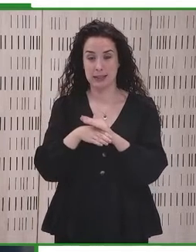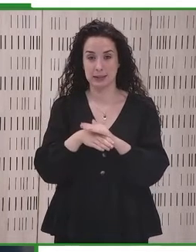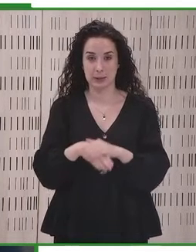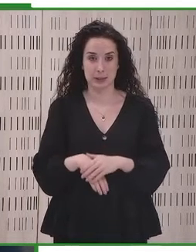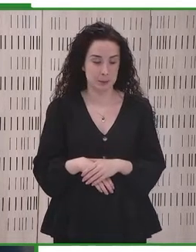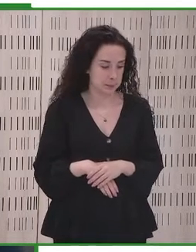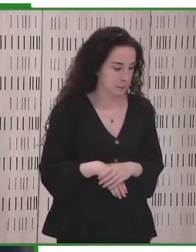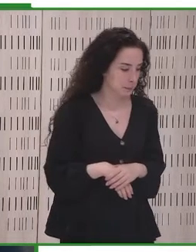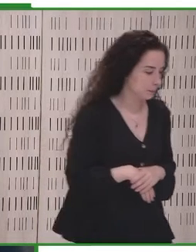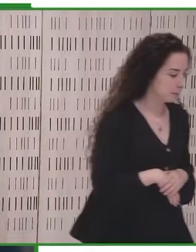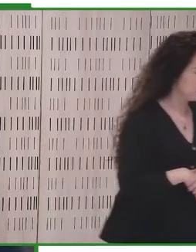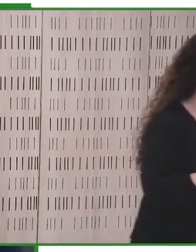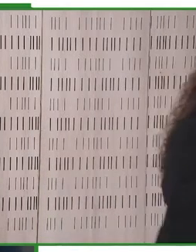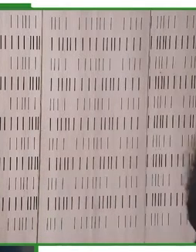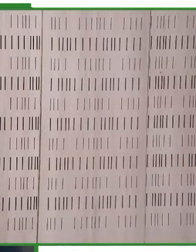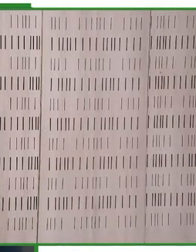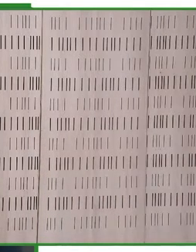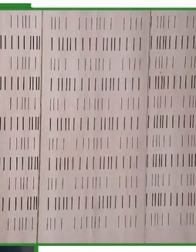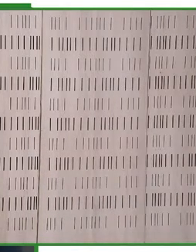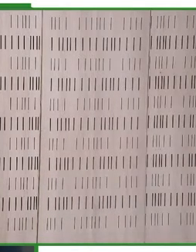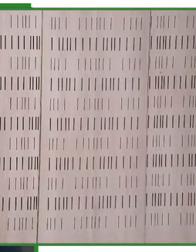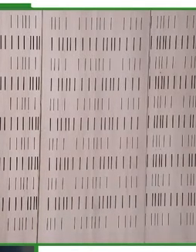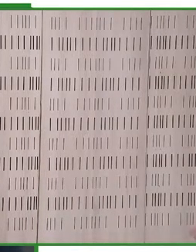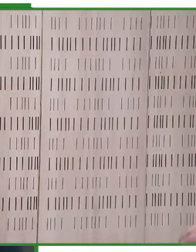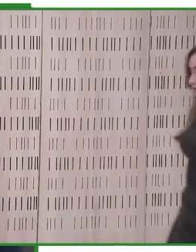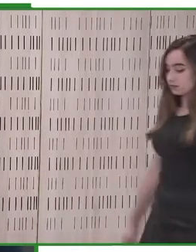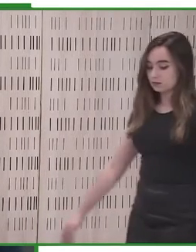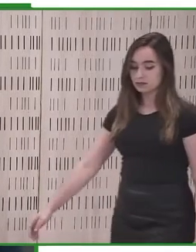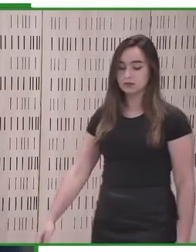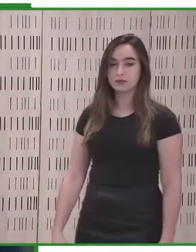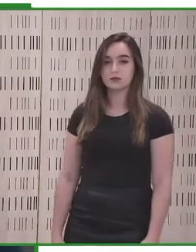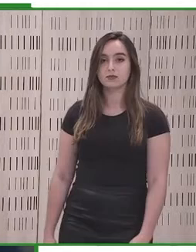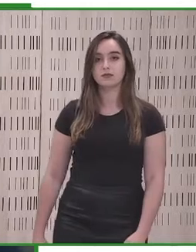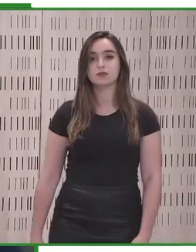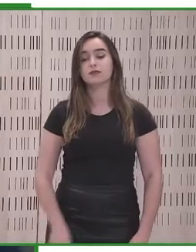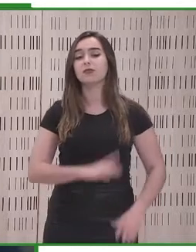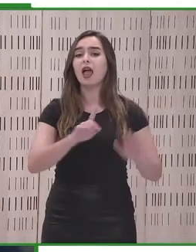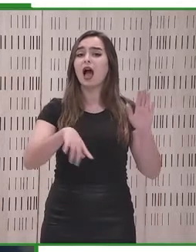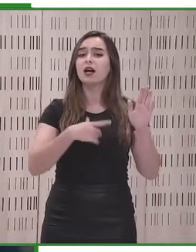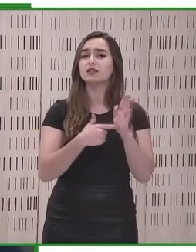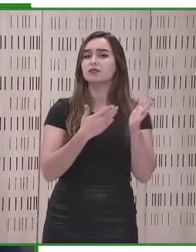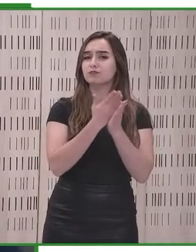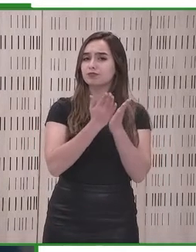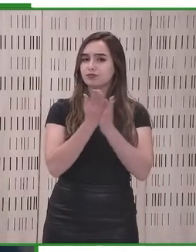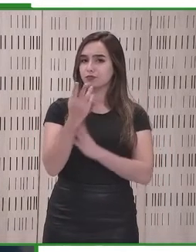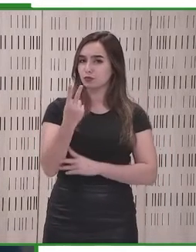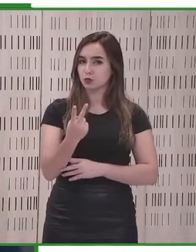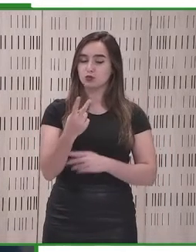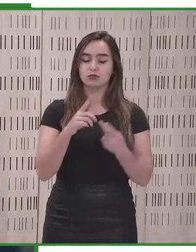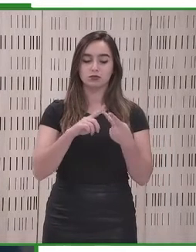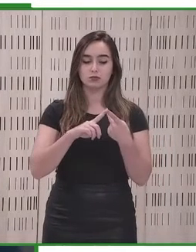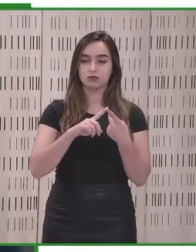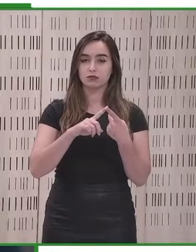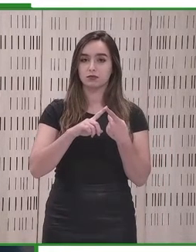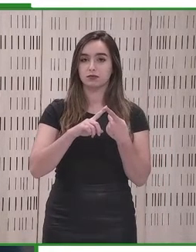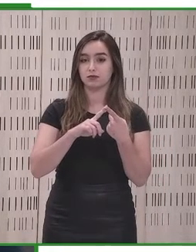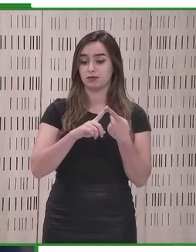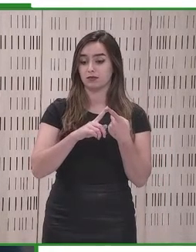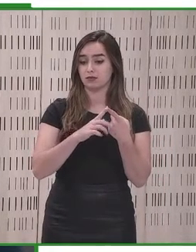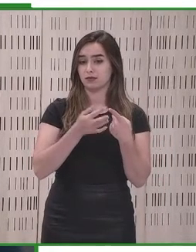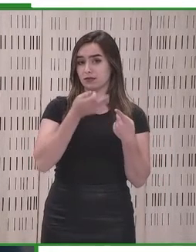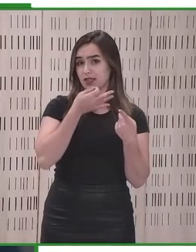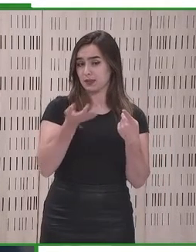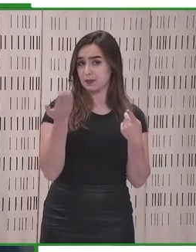contenido de esta Ley Europea de Accesibilidad.